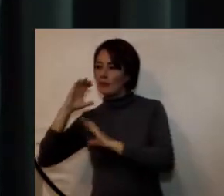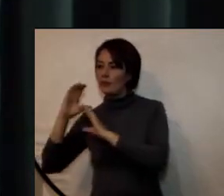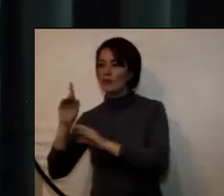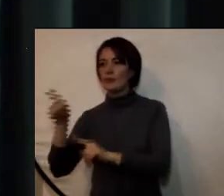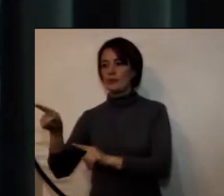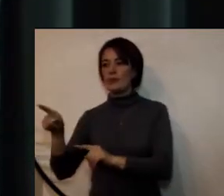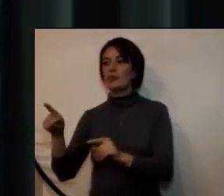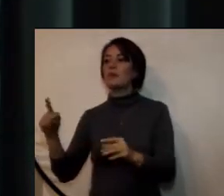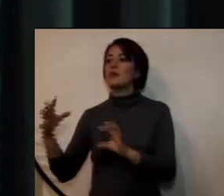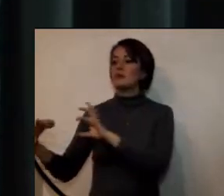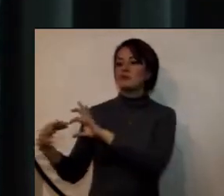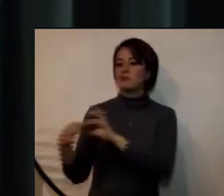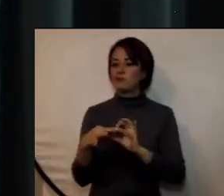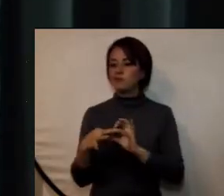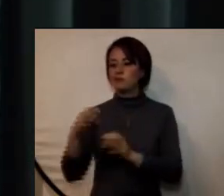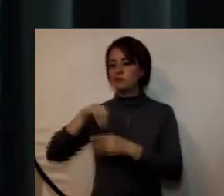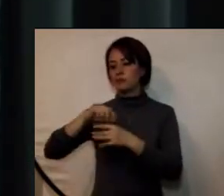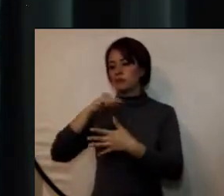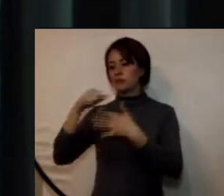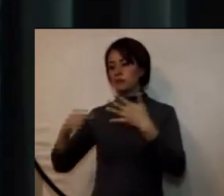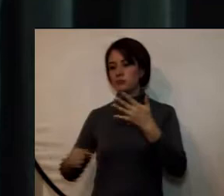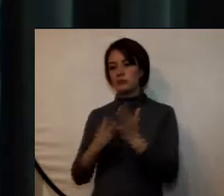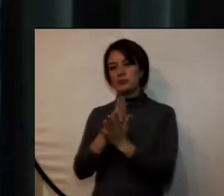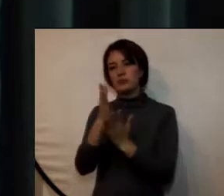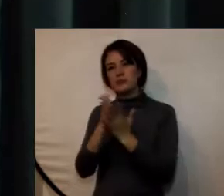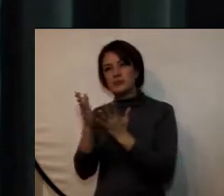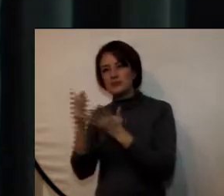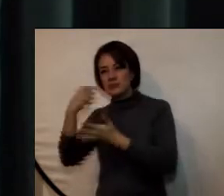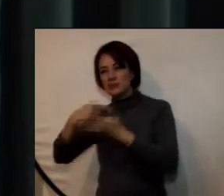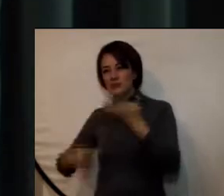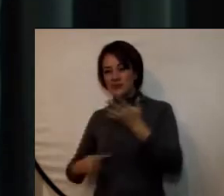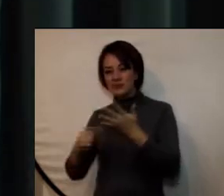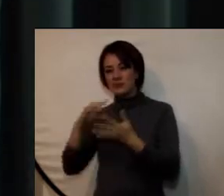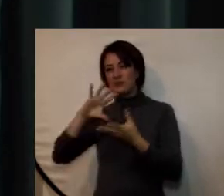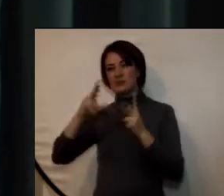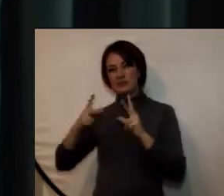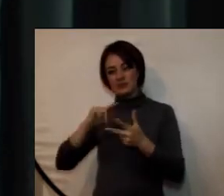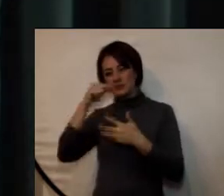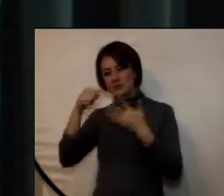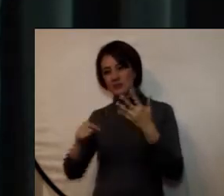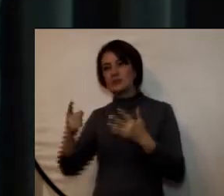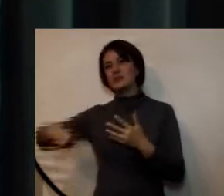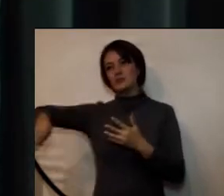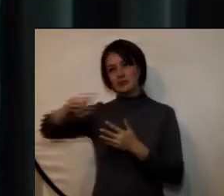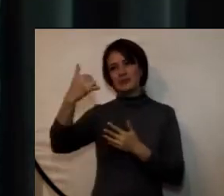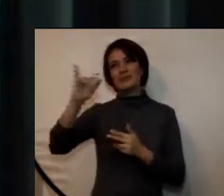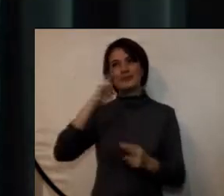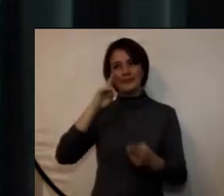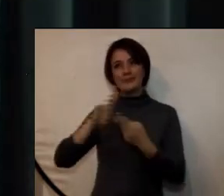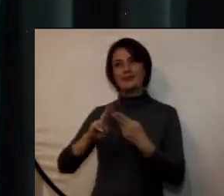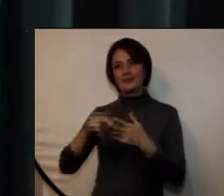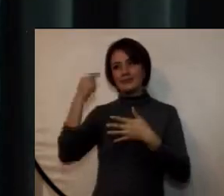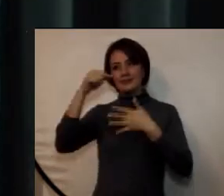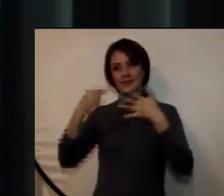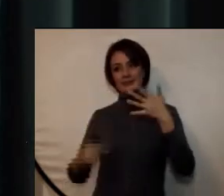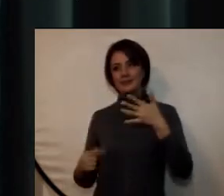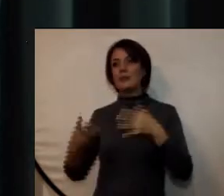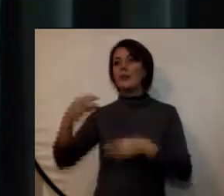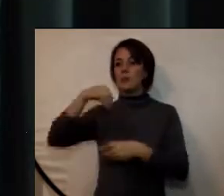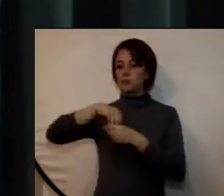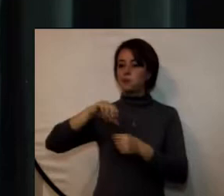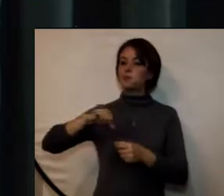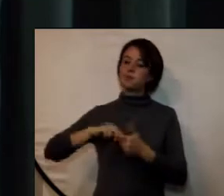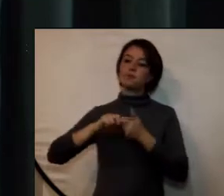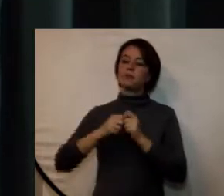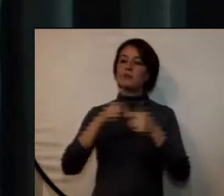articulado en cinco núcleos o dimensiones, muy bien conocidas por todos ustedes y que tienen sus